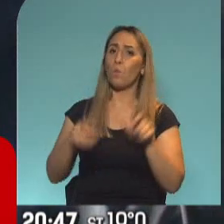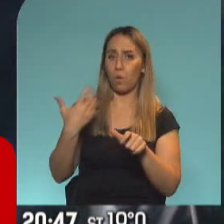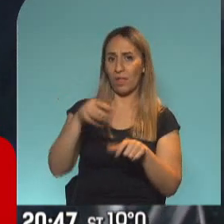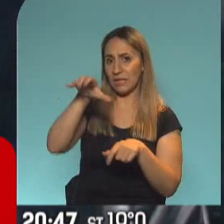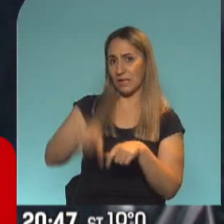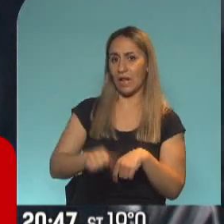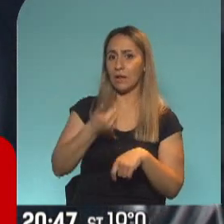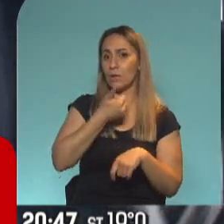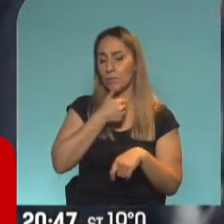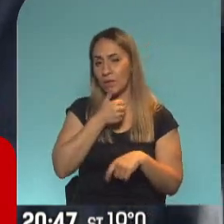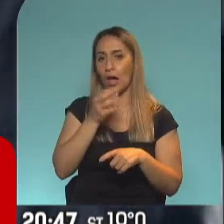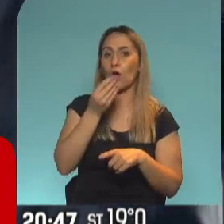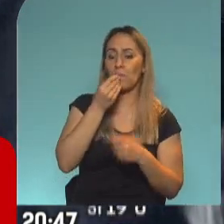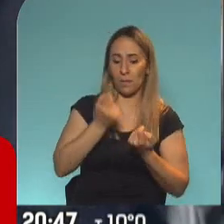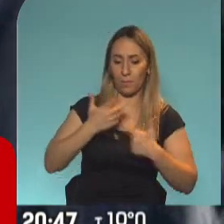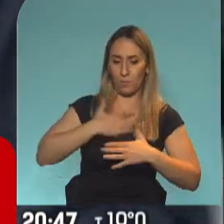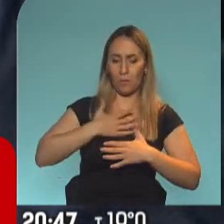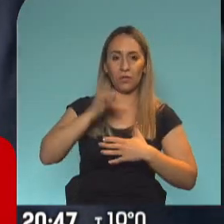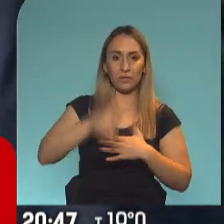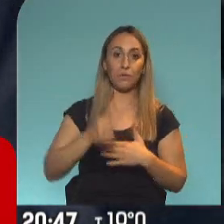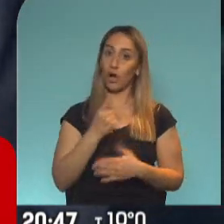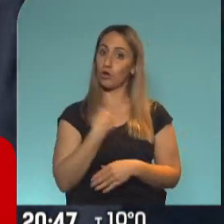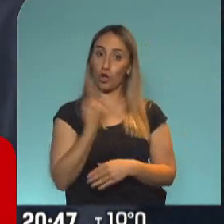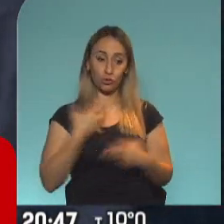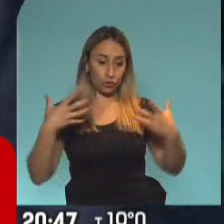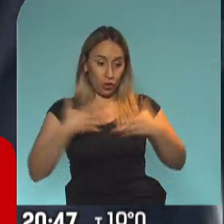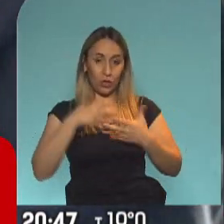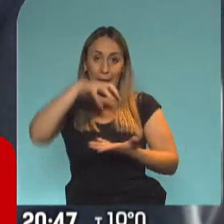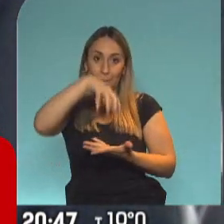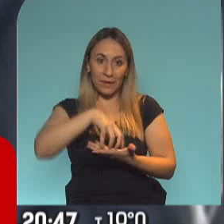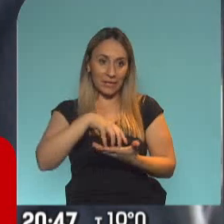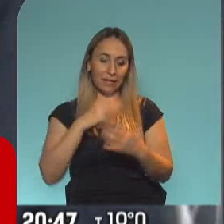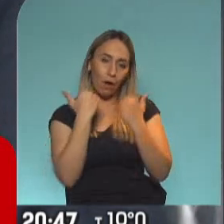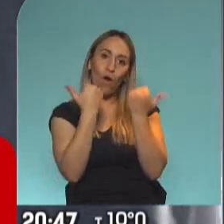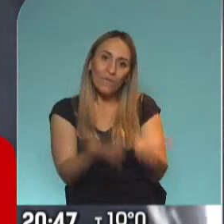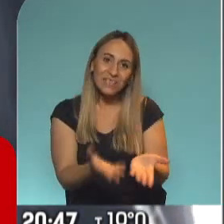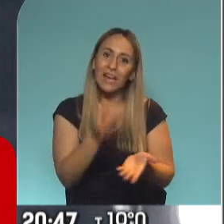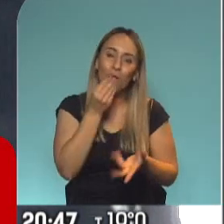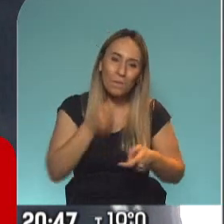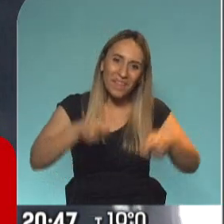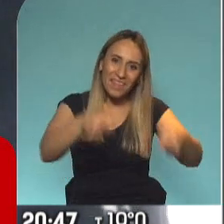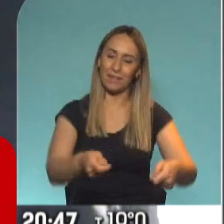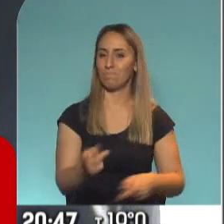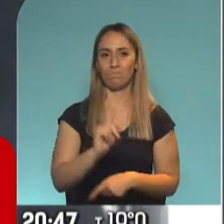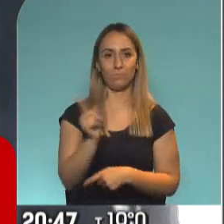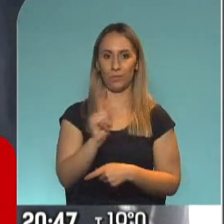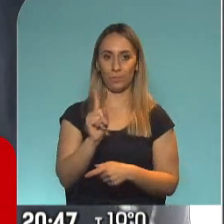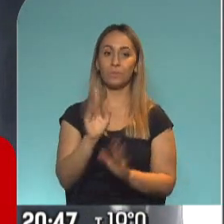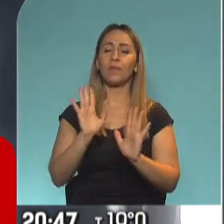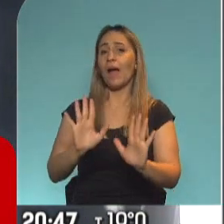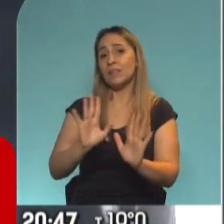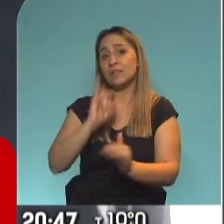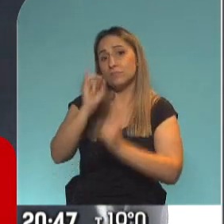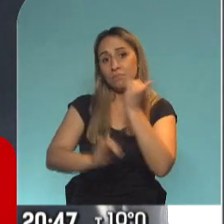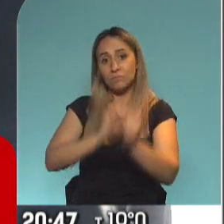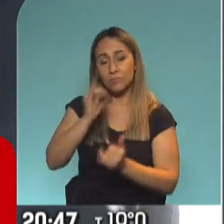puede traerse algo para comer, pero nosotros como compañías no lo podemos prestar. En ese sentido es un poco la descripción